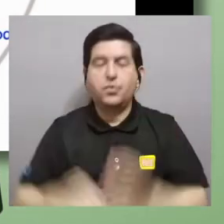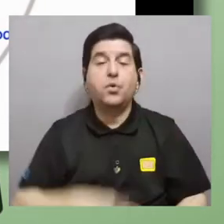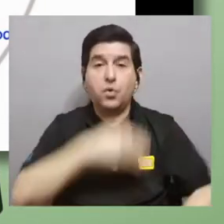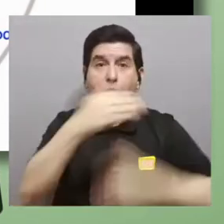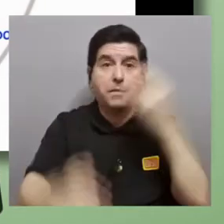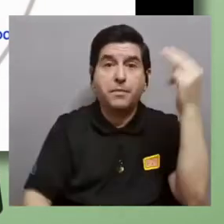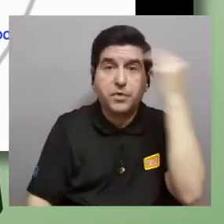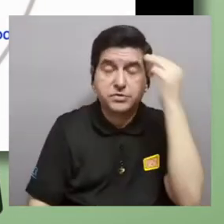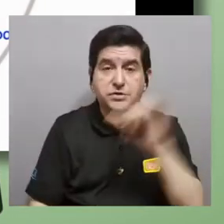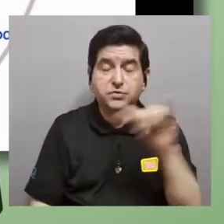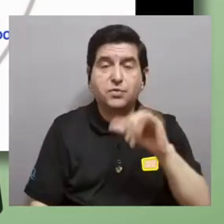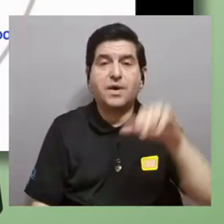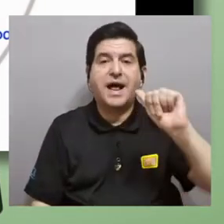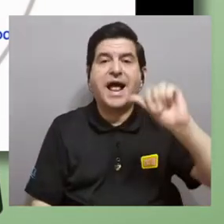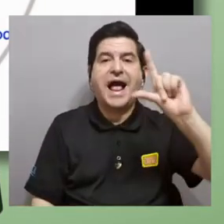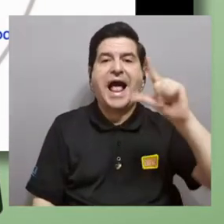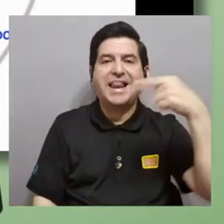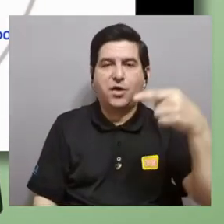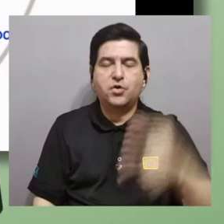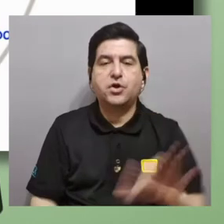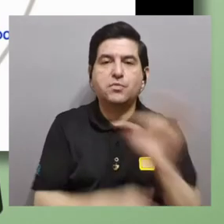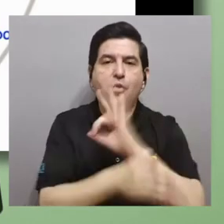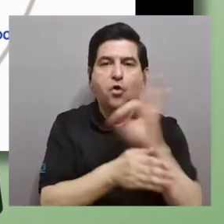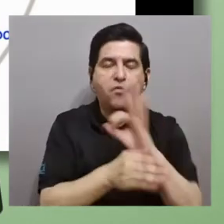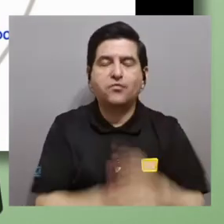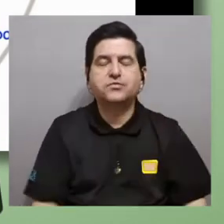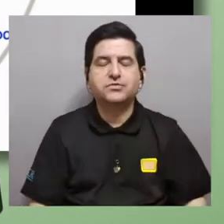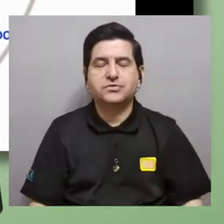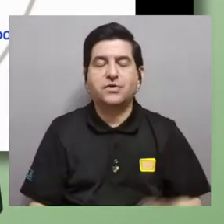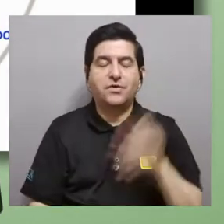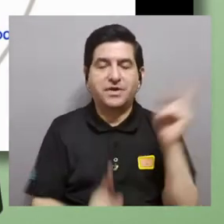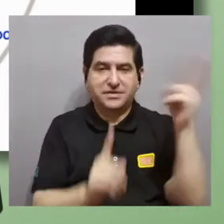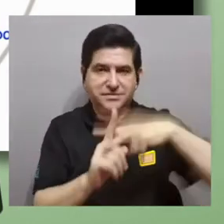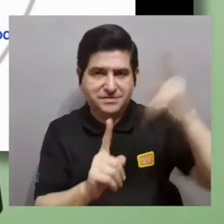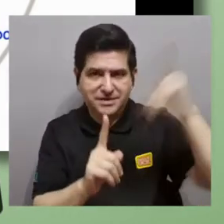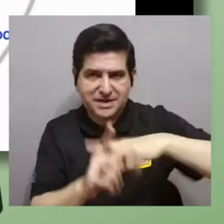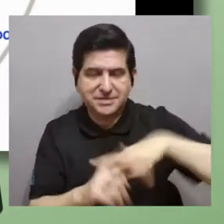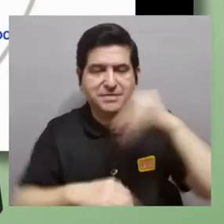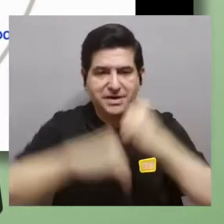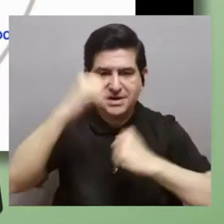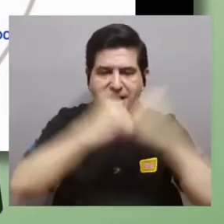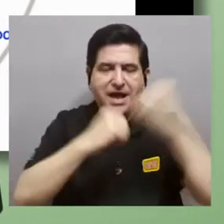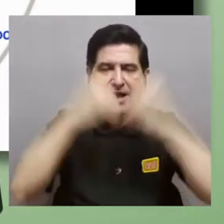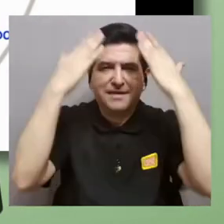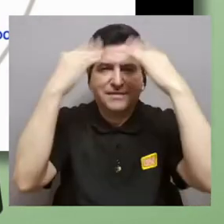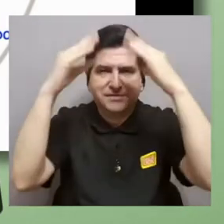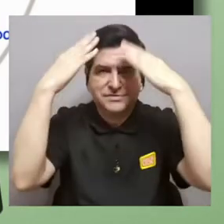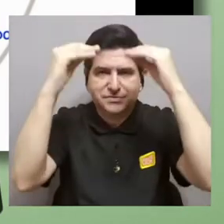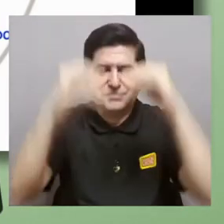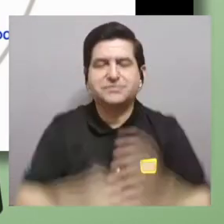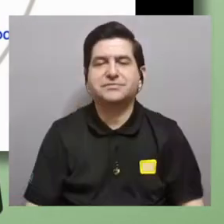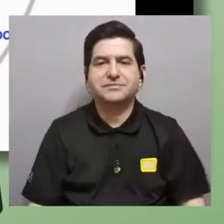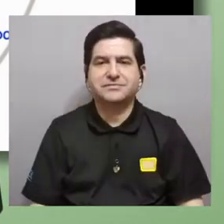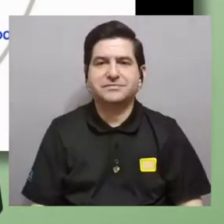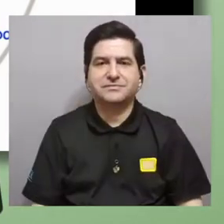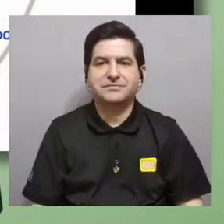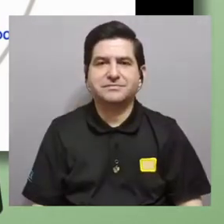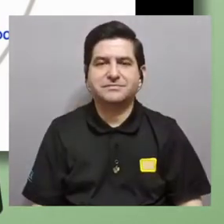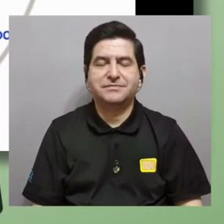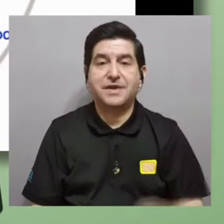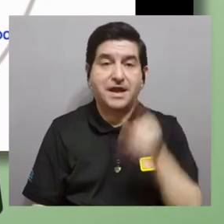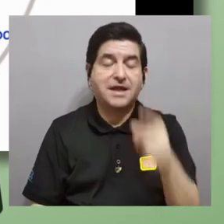mentales serían como los algoritmos o las funciones en el caso de Excel que operan sobre las estructuras de datos y nos